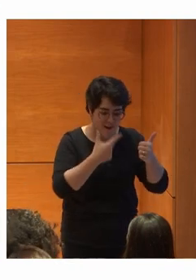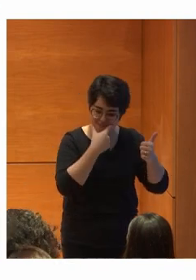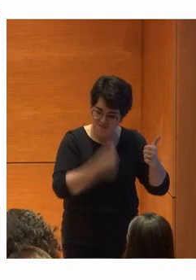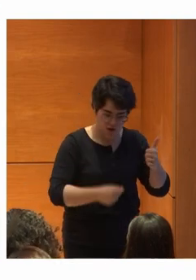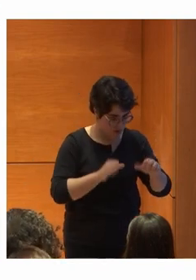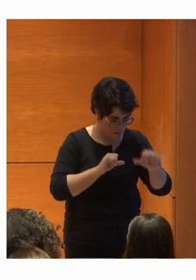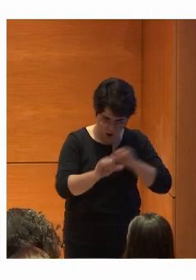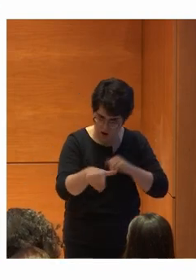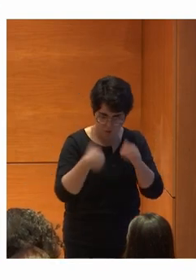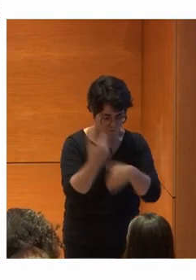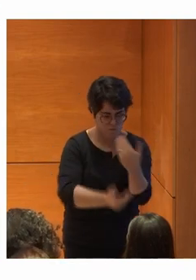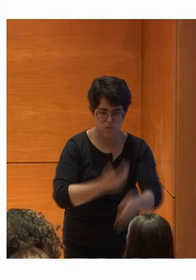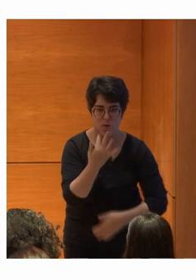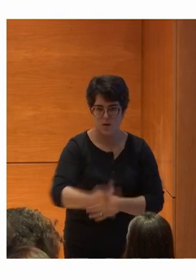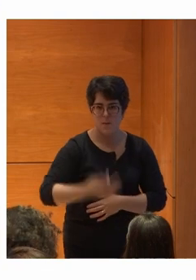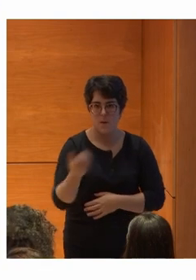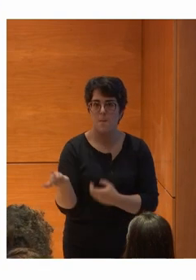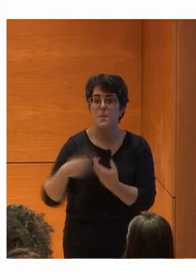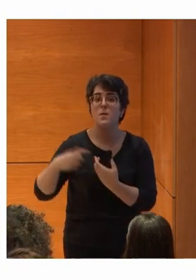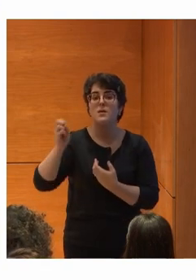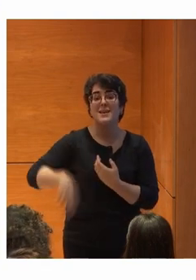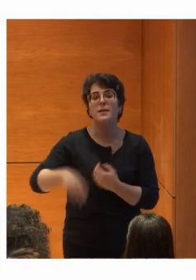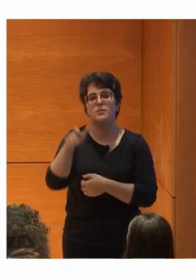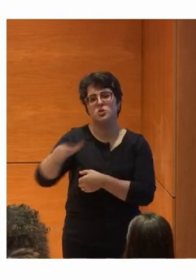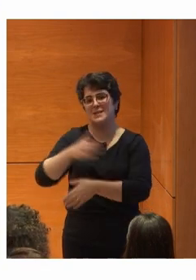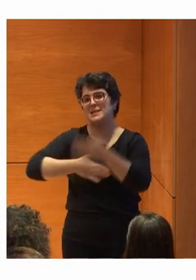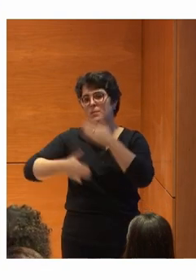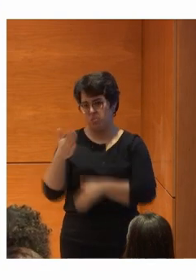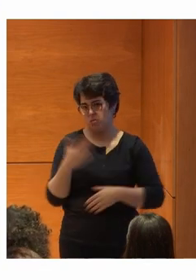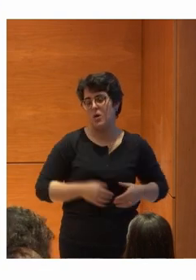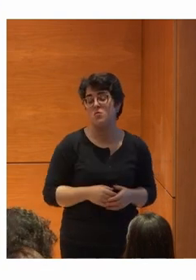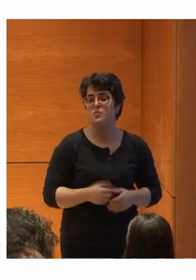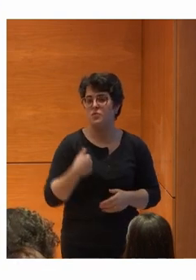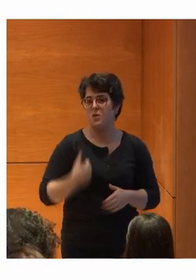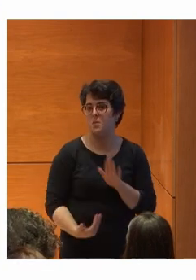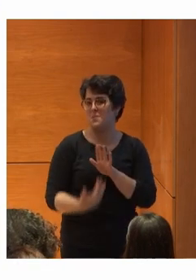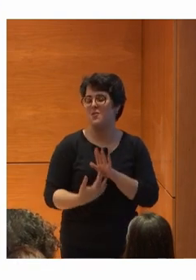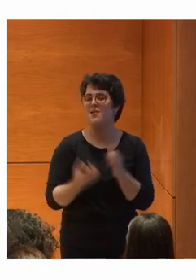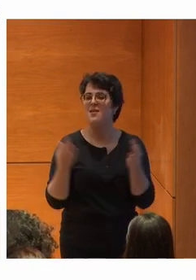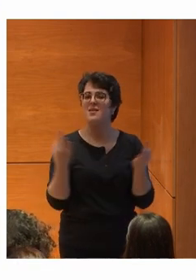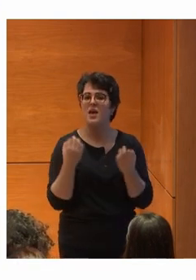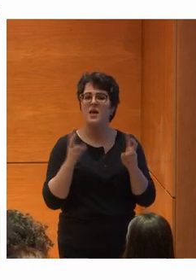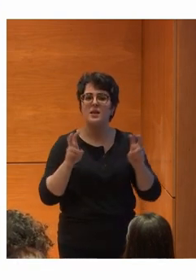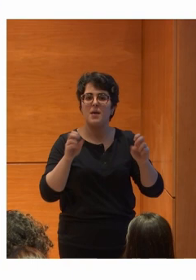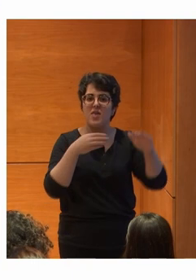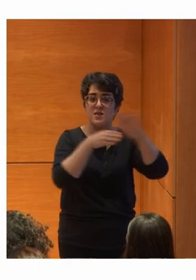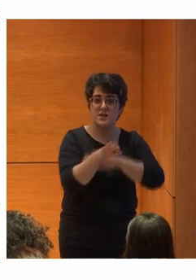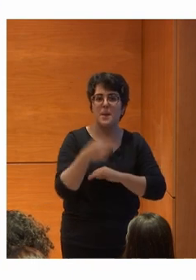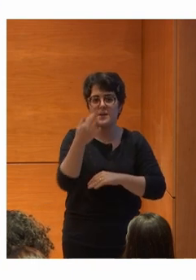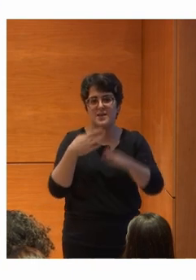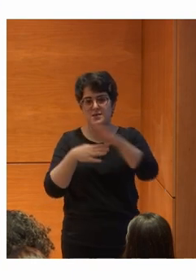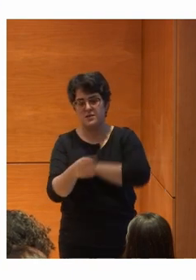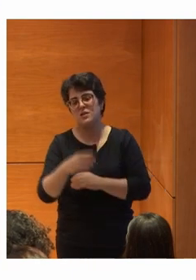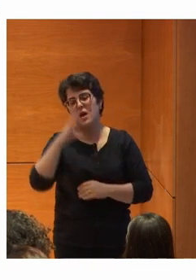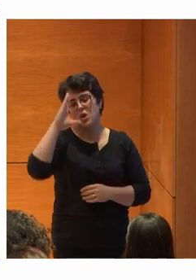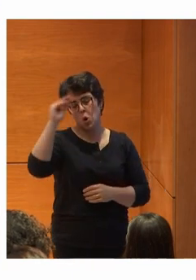Y además Contando con las personas Con discapacidad Bueno Me paro para hablaros De accesibilidad Y accesibilidad cognitiva